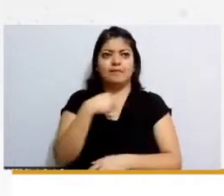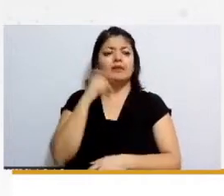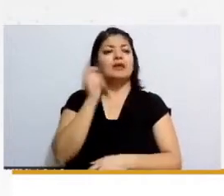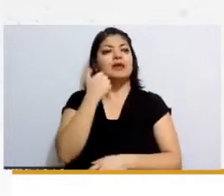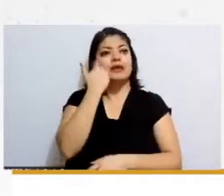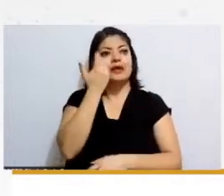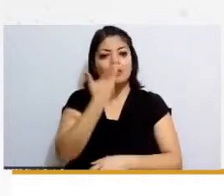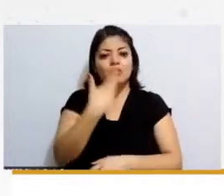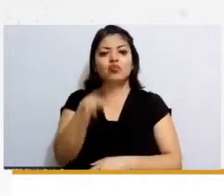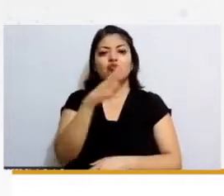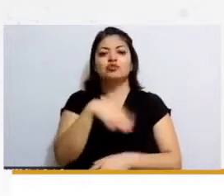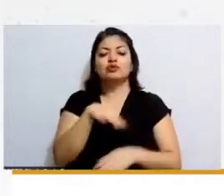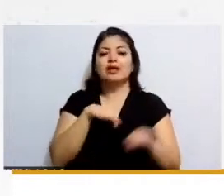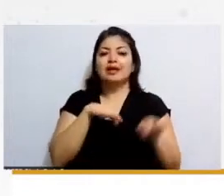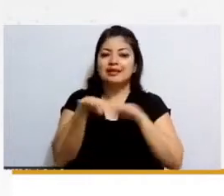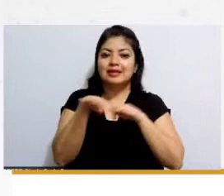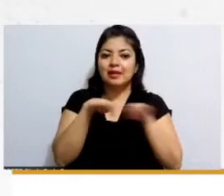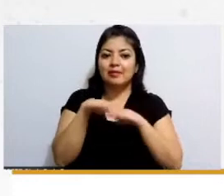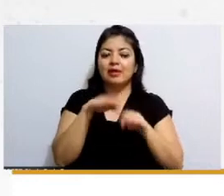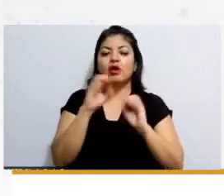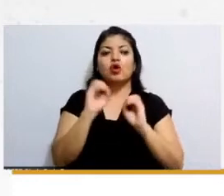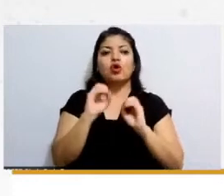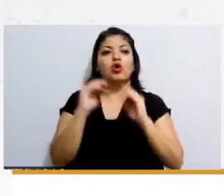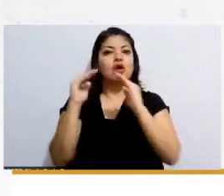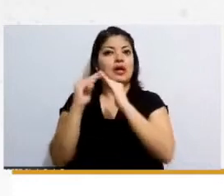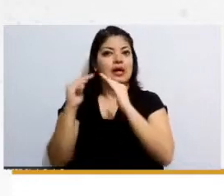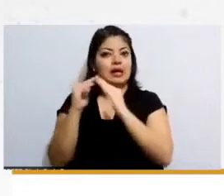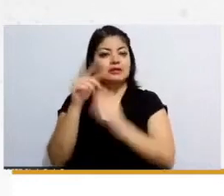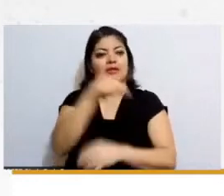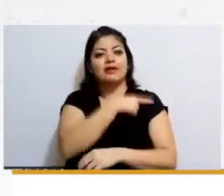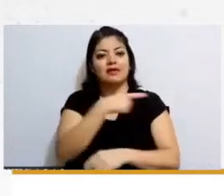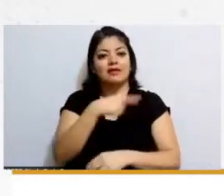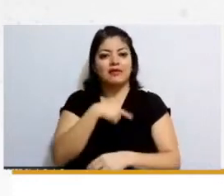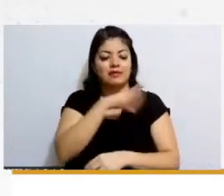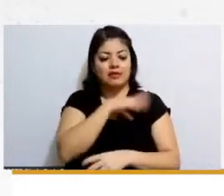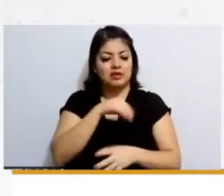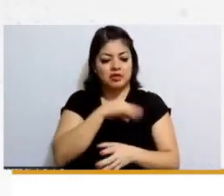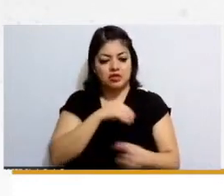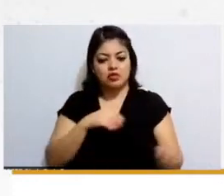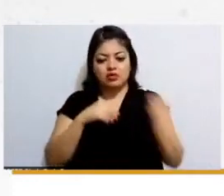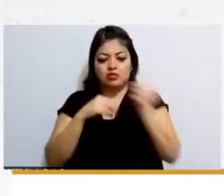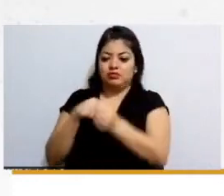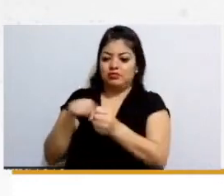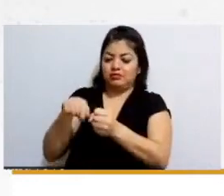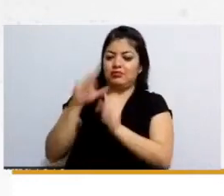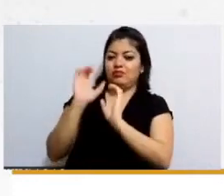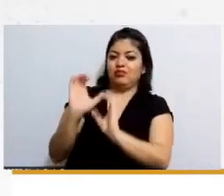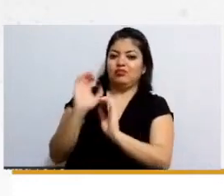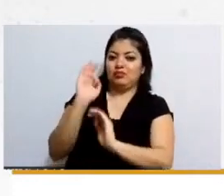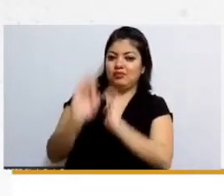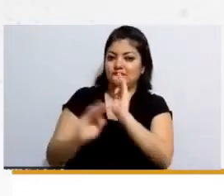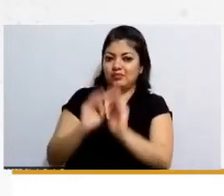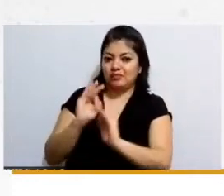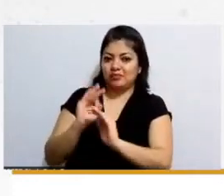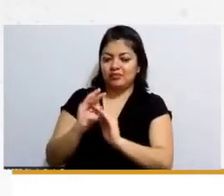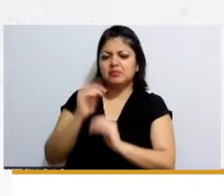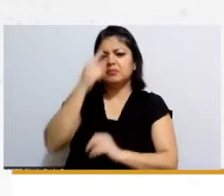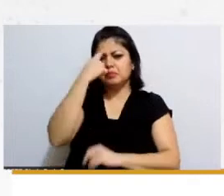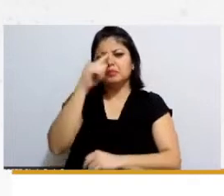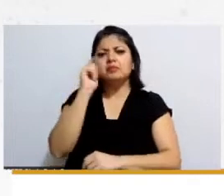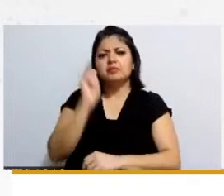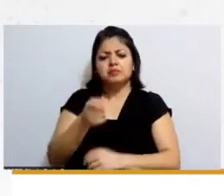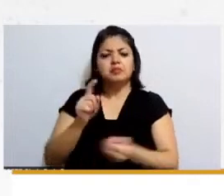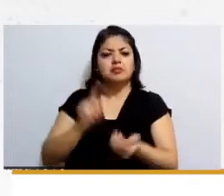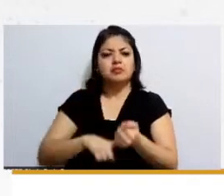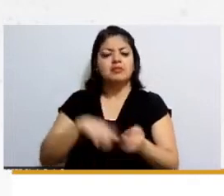ya sea al trabajo o al hogar donde tú pongas a tu hijo al cuidado para que al momento de que tu transcurso sea